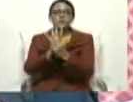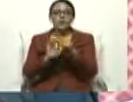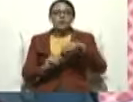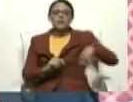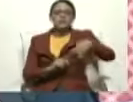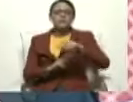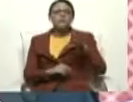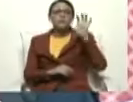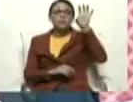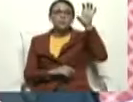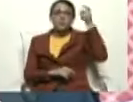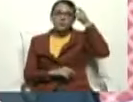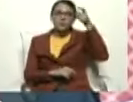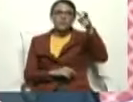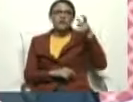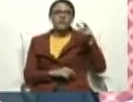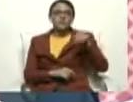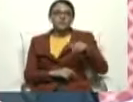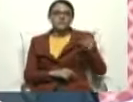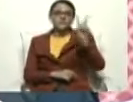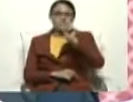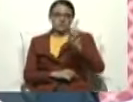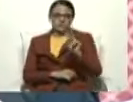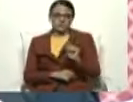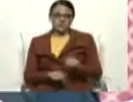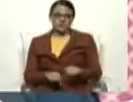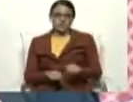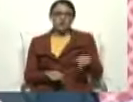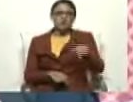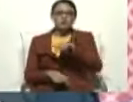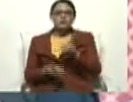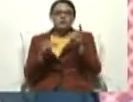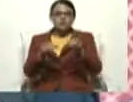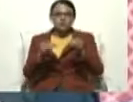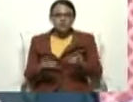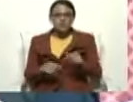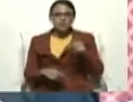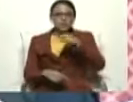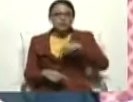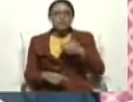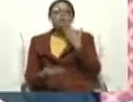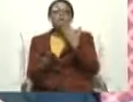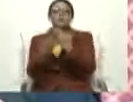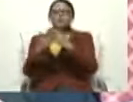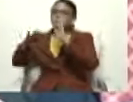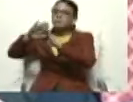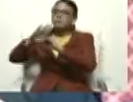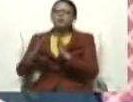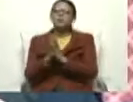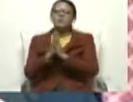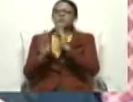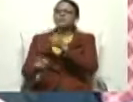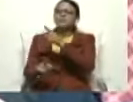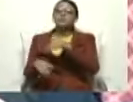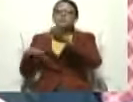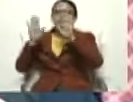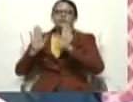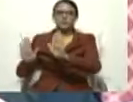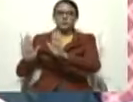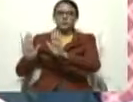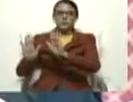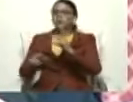venezolano. Exigimos que cese su hostilidad las prácticas neocoloniales,